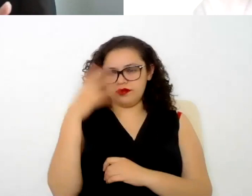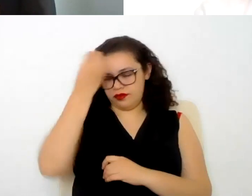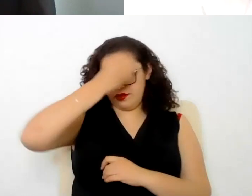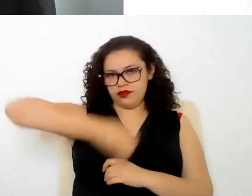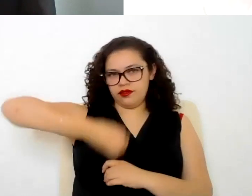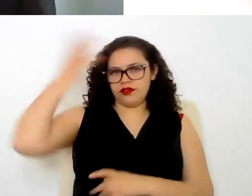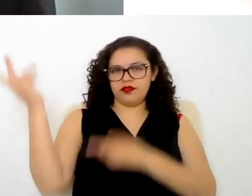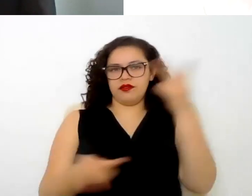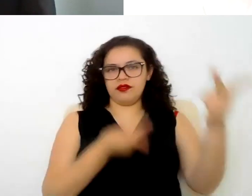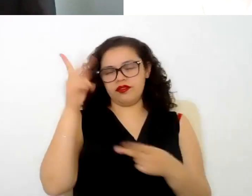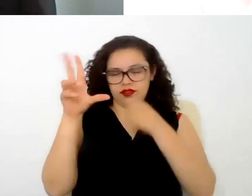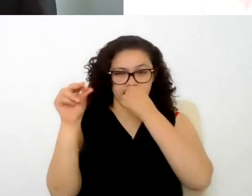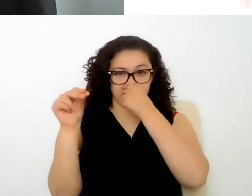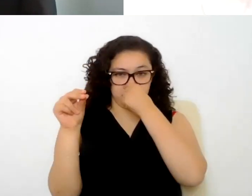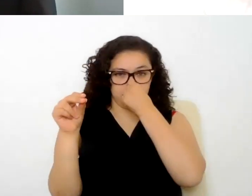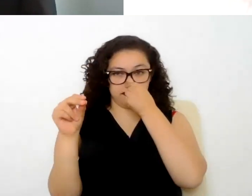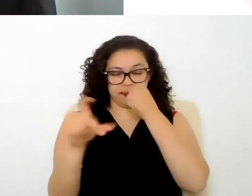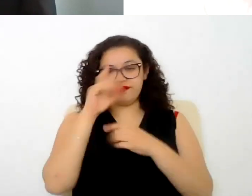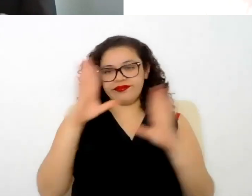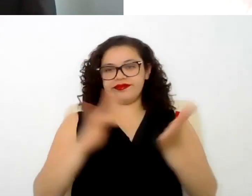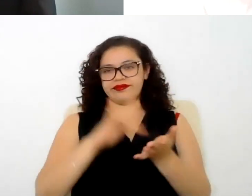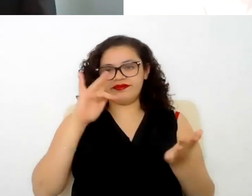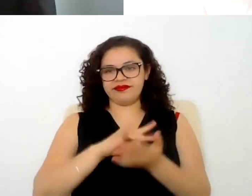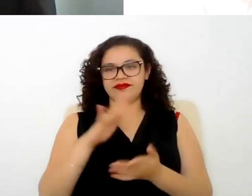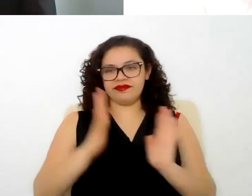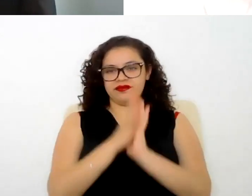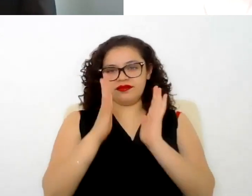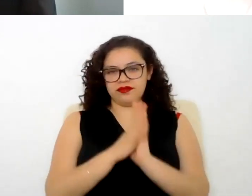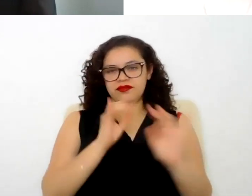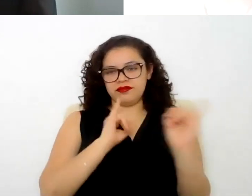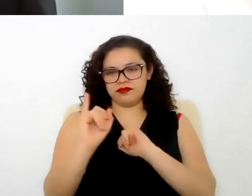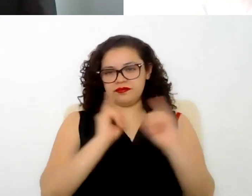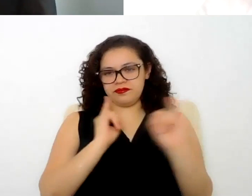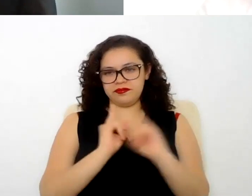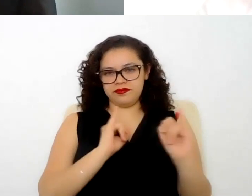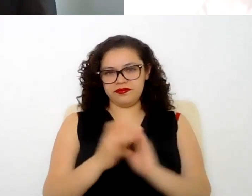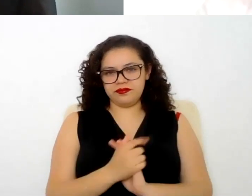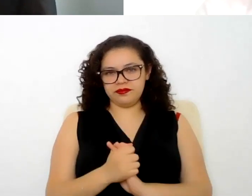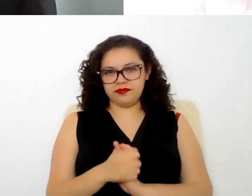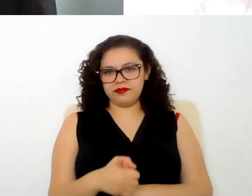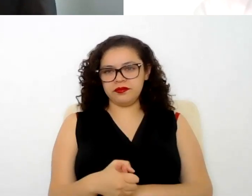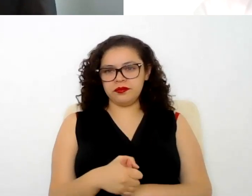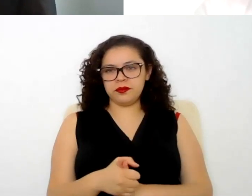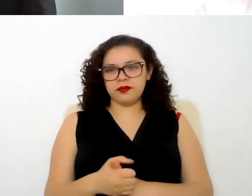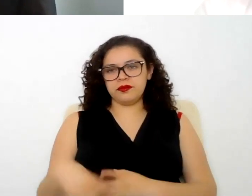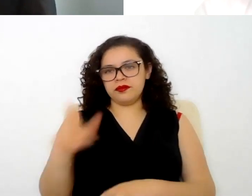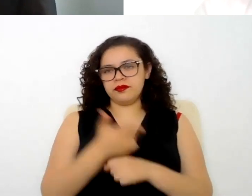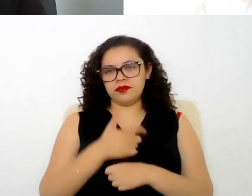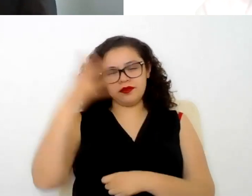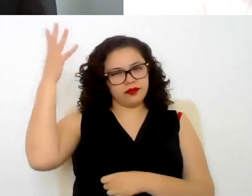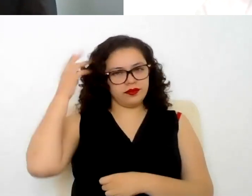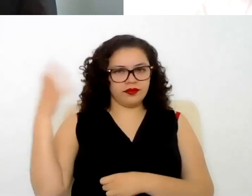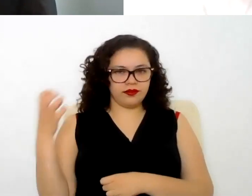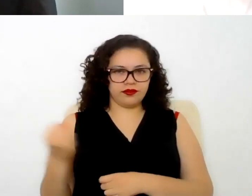nosotros no olviden llenar este cuestionario de satisfacción también agradecemos la participación de nuestro intérprete de lengua de señas mexicanas